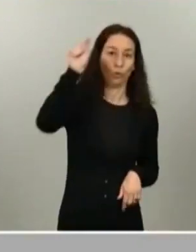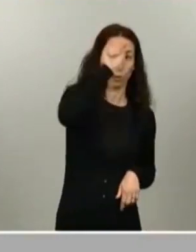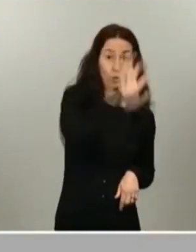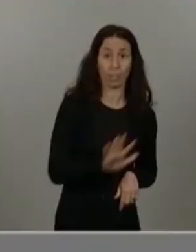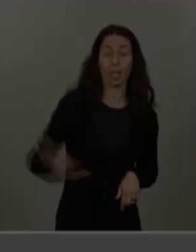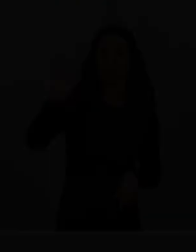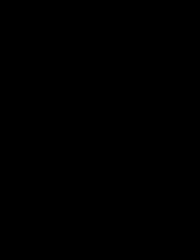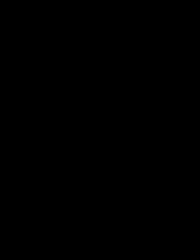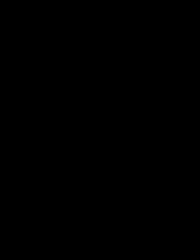acercándose prácticamente ya a la nueva normalidad.